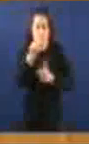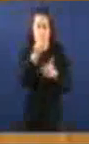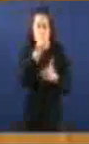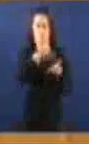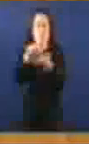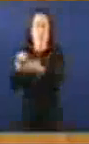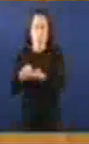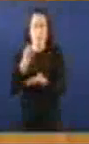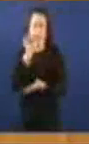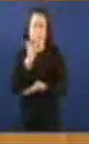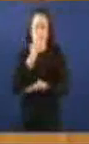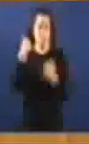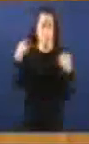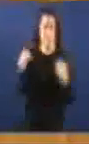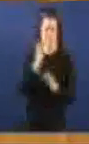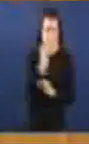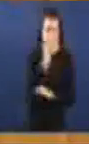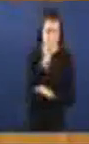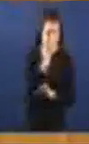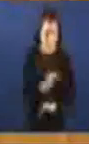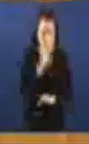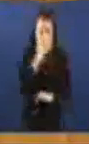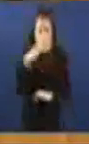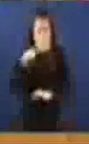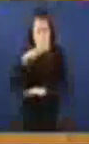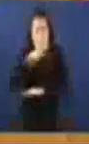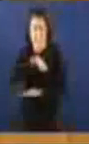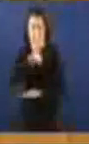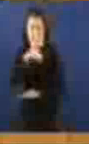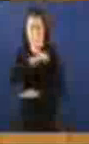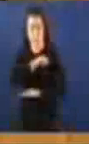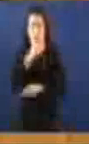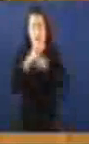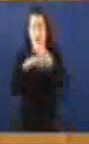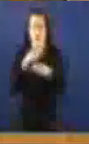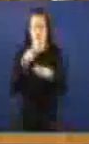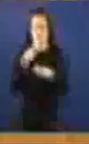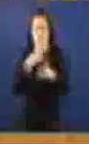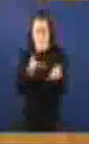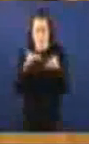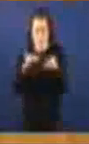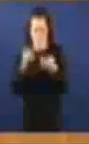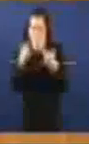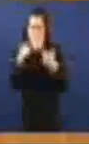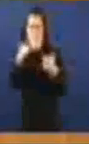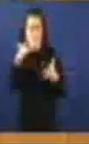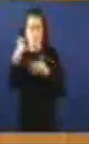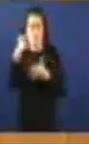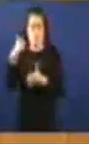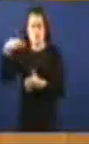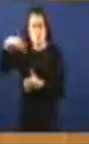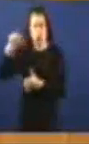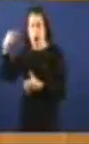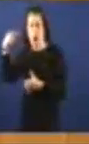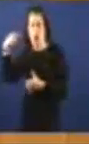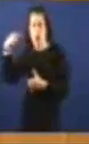representantes Cidadas galegos Que en do Banco de España Se fixe eso Que se fixe O O que o famoso Mafo Ese outro Delincuente